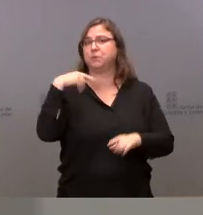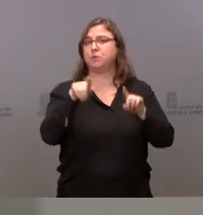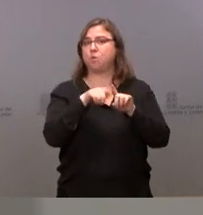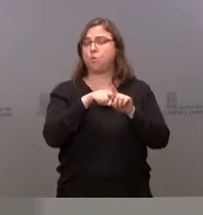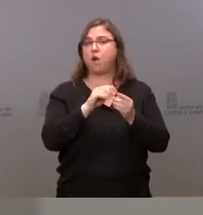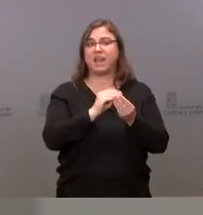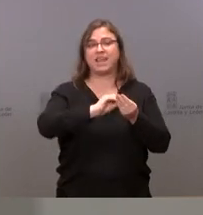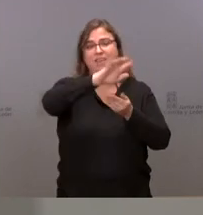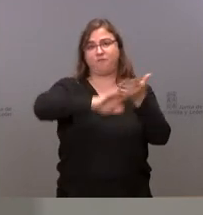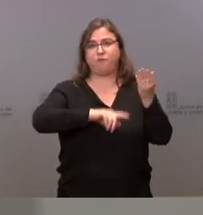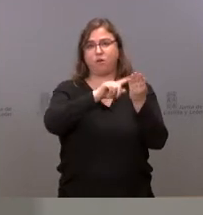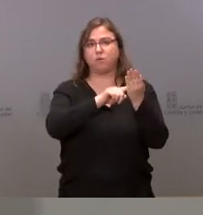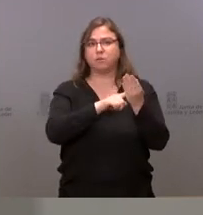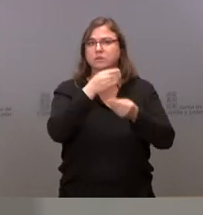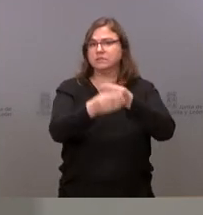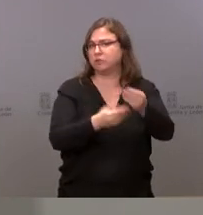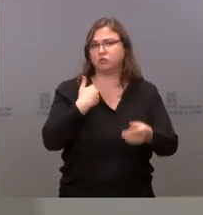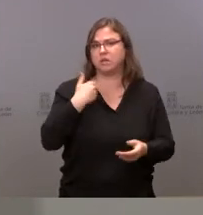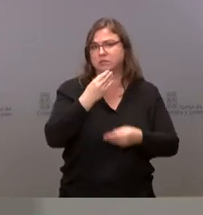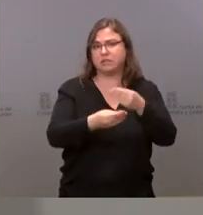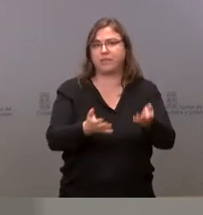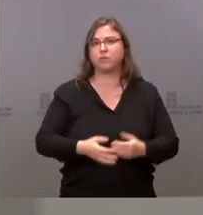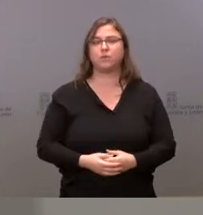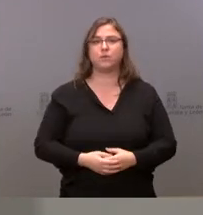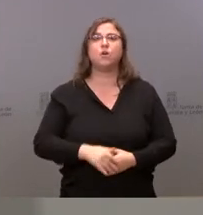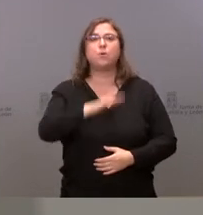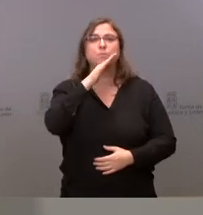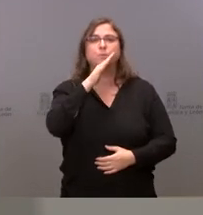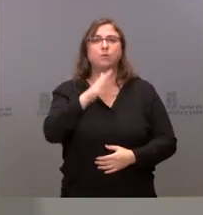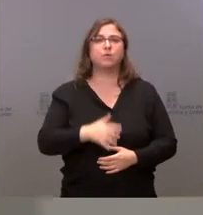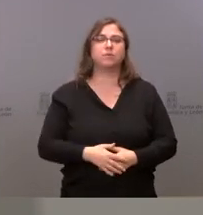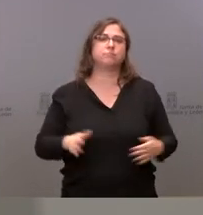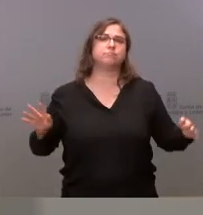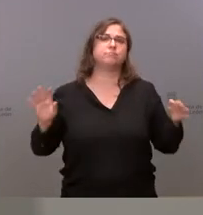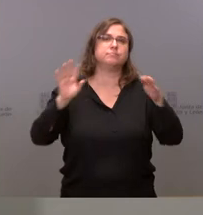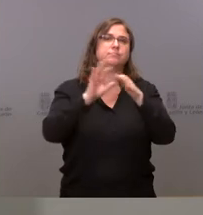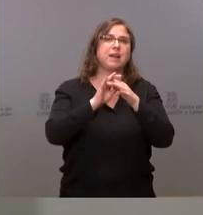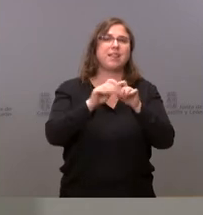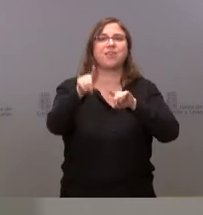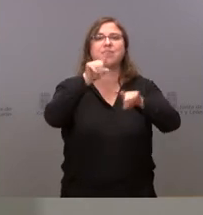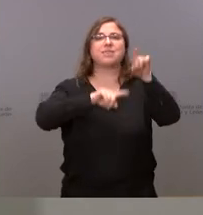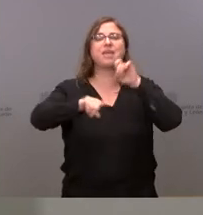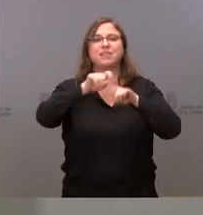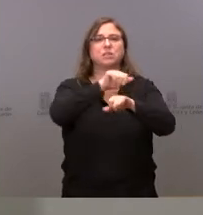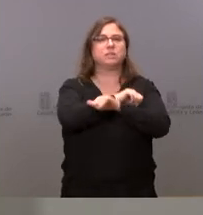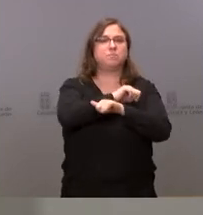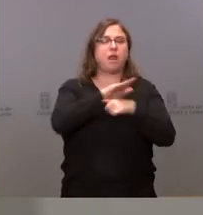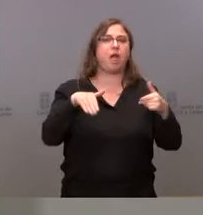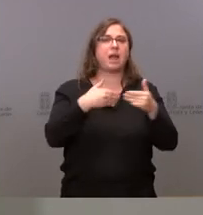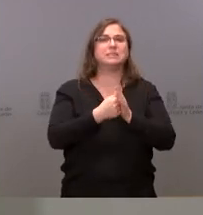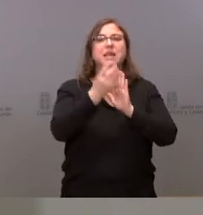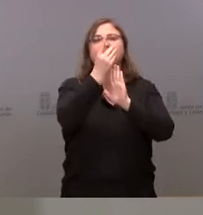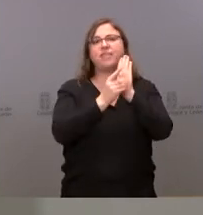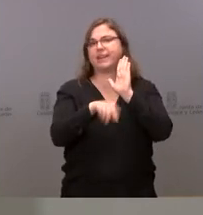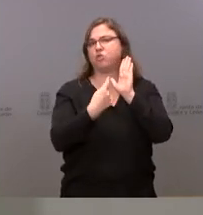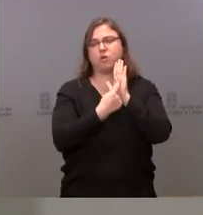ese primer informe se están desarrollando ya porque no correspondía porque decisiones que tuviéramos que esperar al decreto ley y